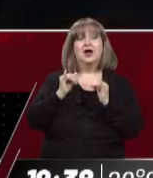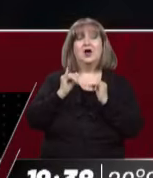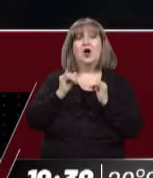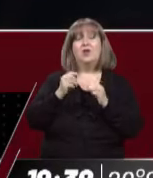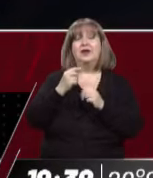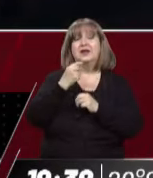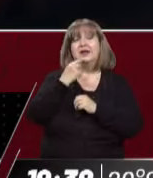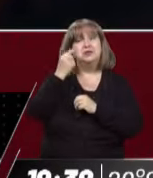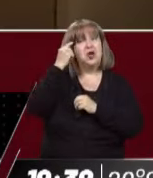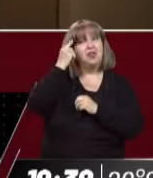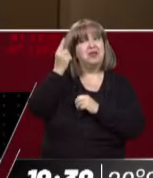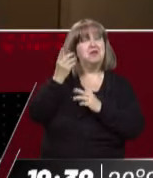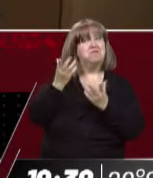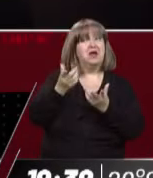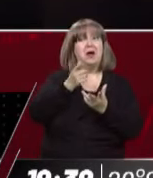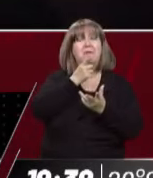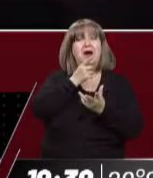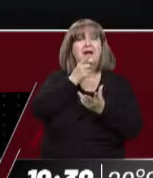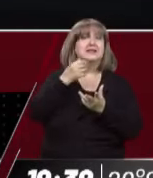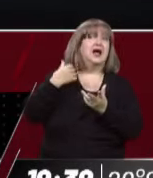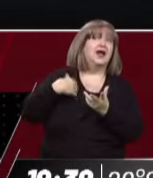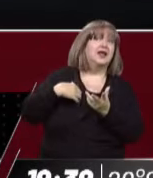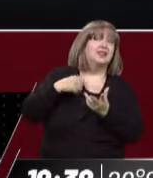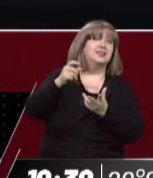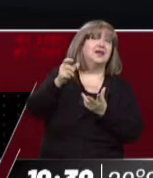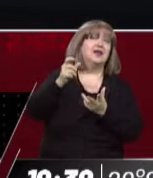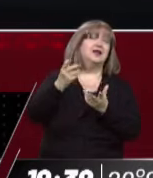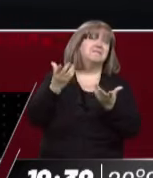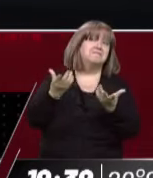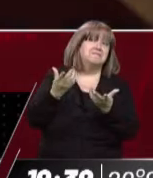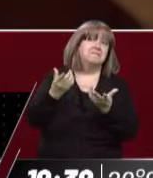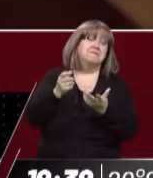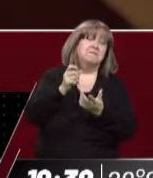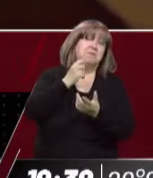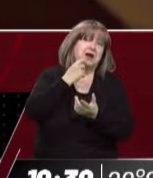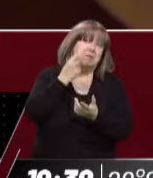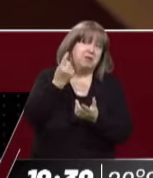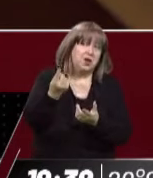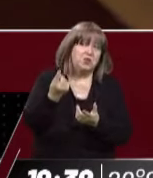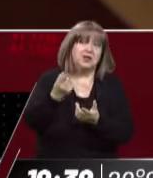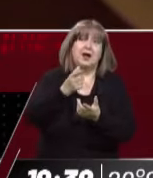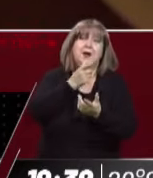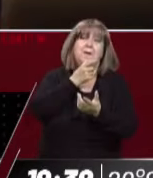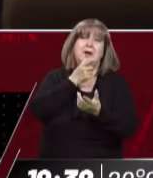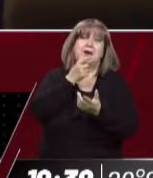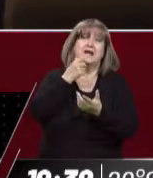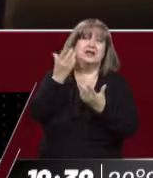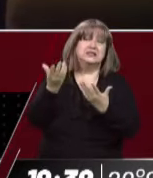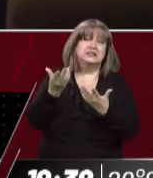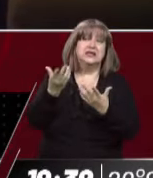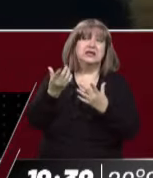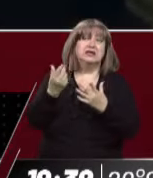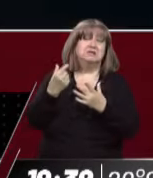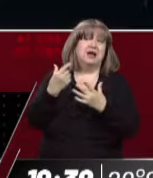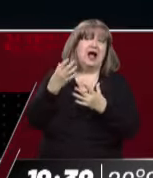invalidando la idea o la teoría. ¿Se te ocurrió escribirle, se te ocurrió hablarle para ver, digo, si le había molestado, si se